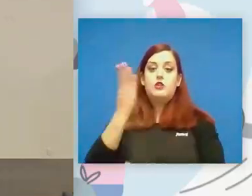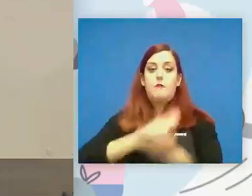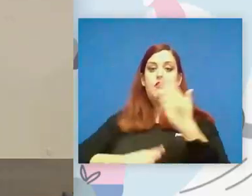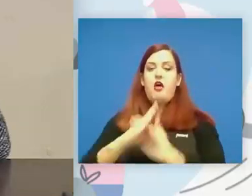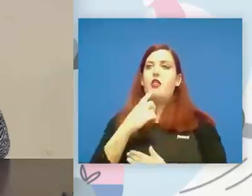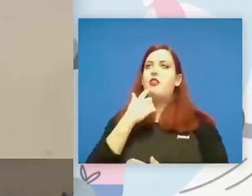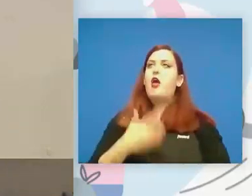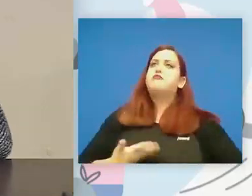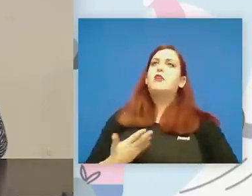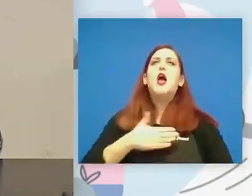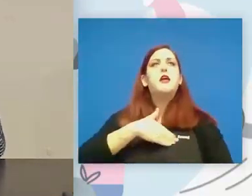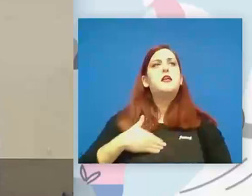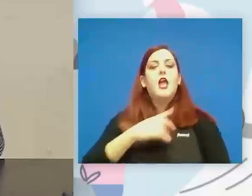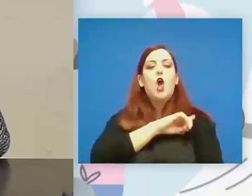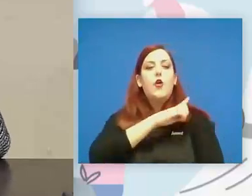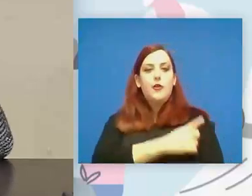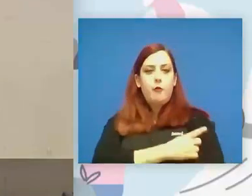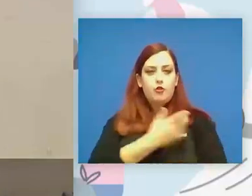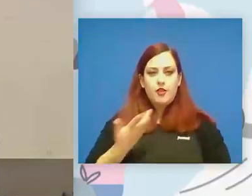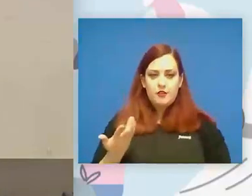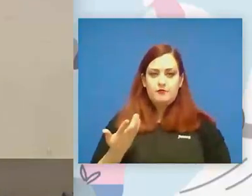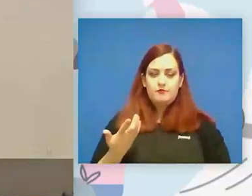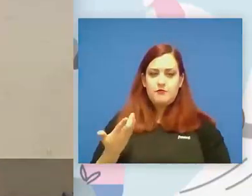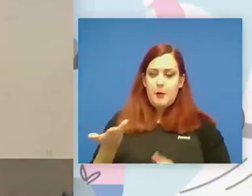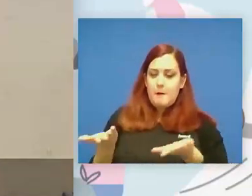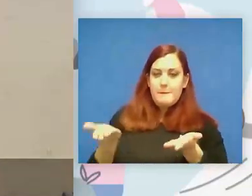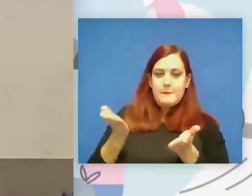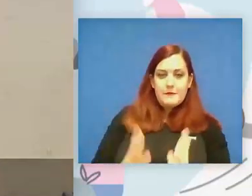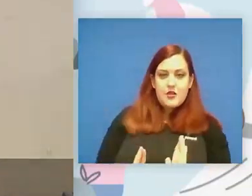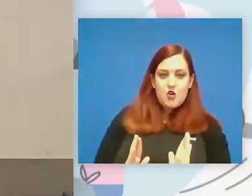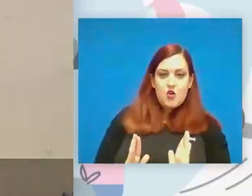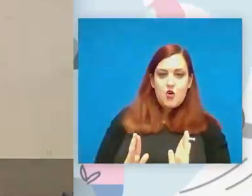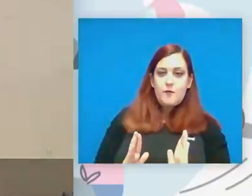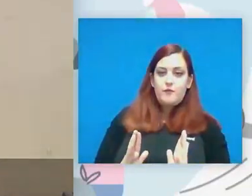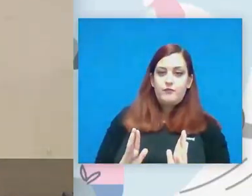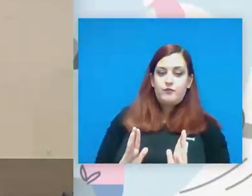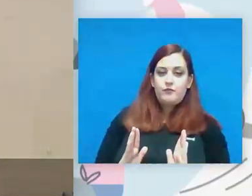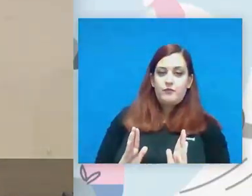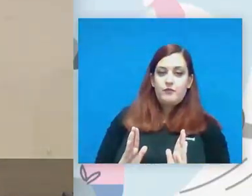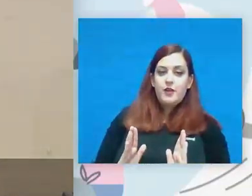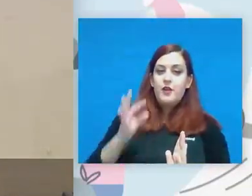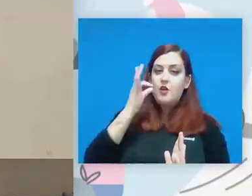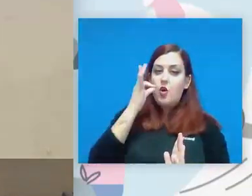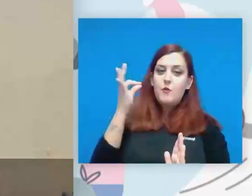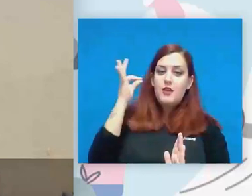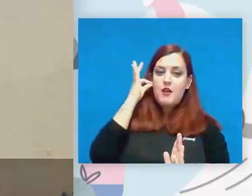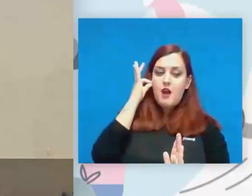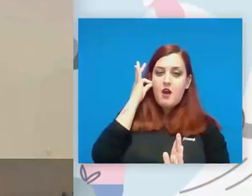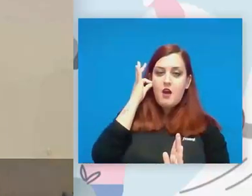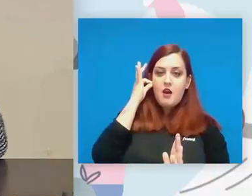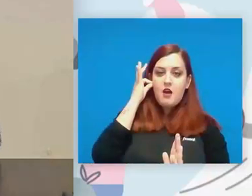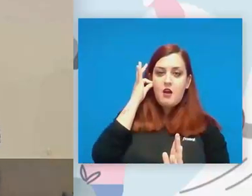quiero hacer deporte oye que mira mi hijo es que resulta que mi hijo tiene un no sé qué o mi hija tiene un no sé cuántos y